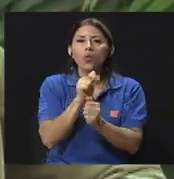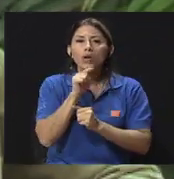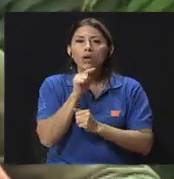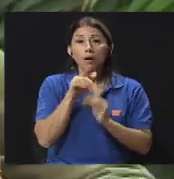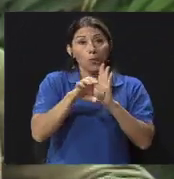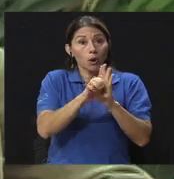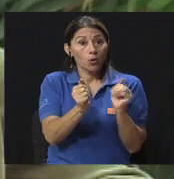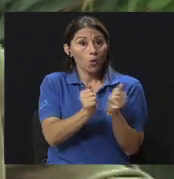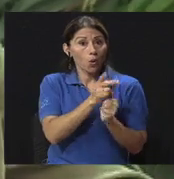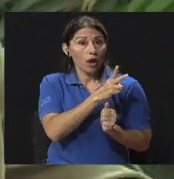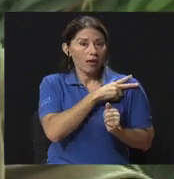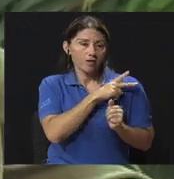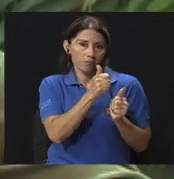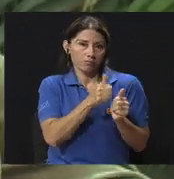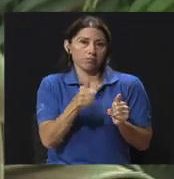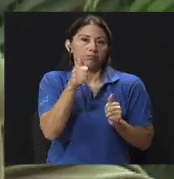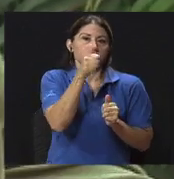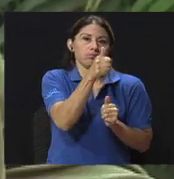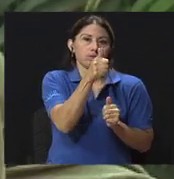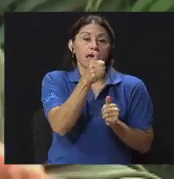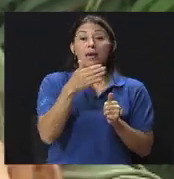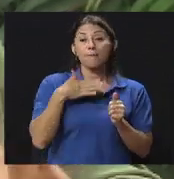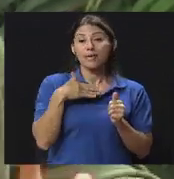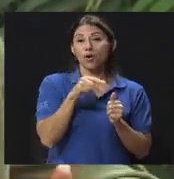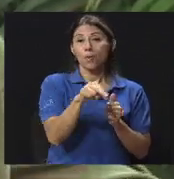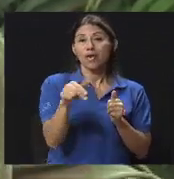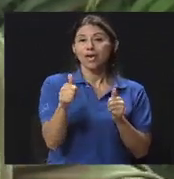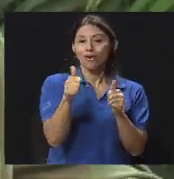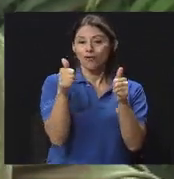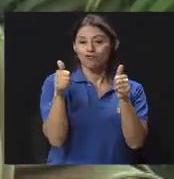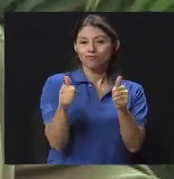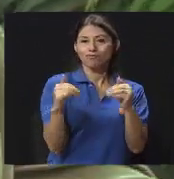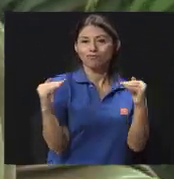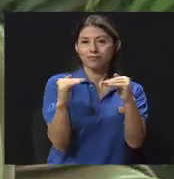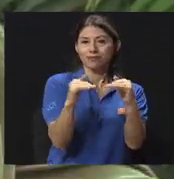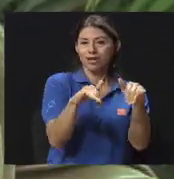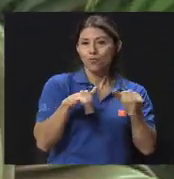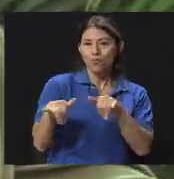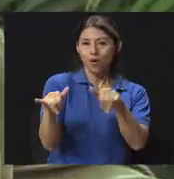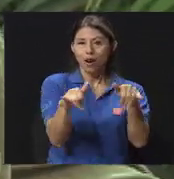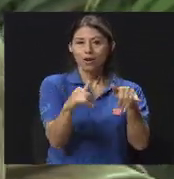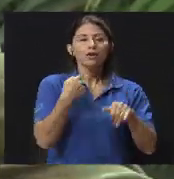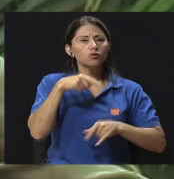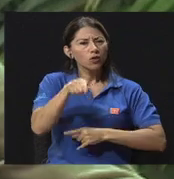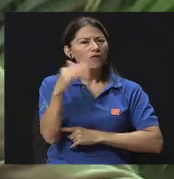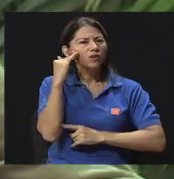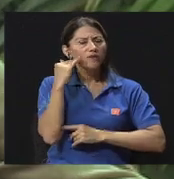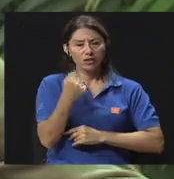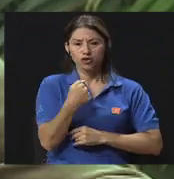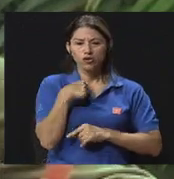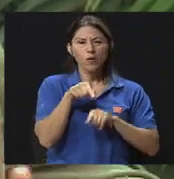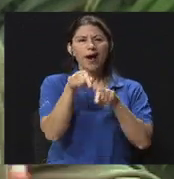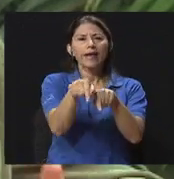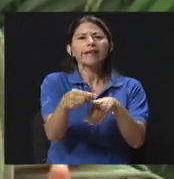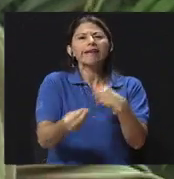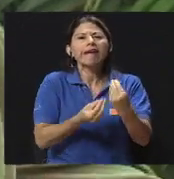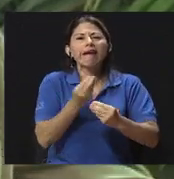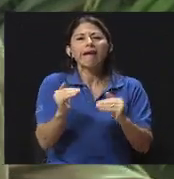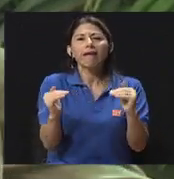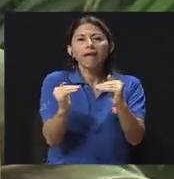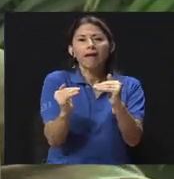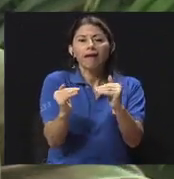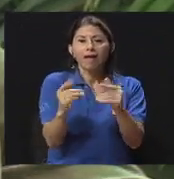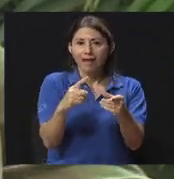rango. Si es mi compañero, si estamos de igual a igual. Tengo que tener claro cuál es mi lugar ahí, ¿verdad? Para desde ahí poder entonces